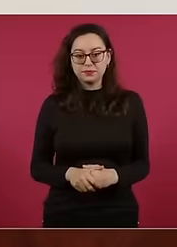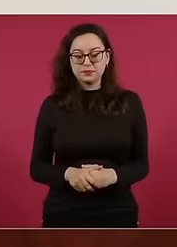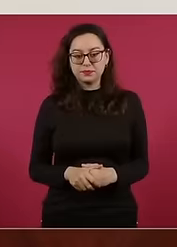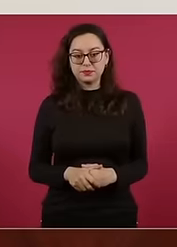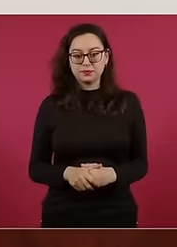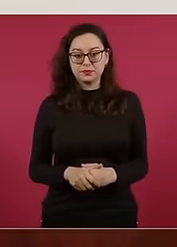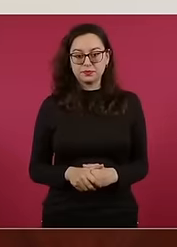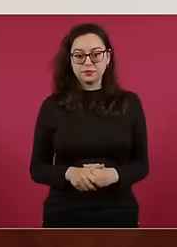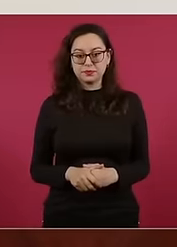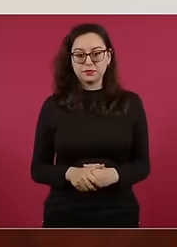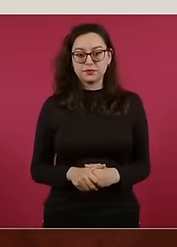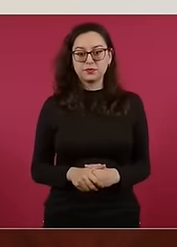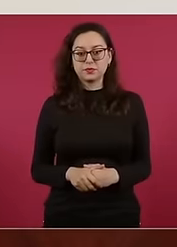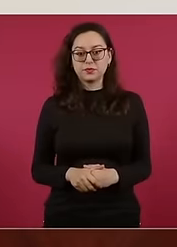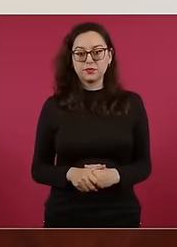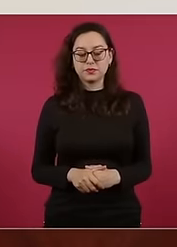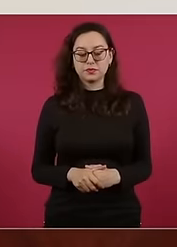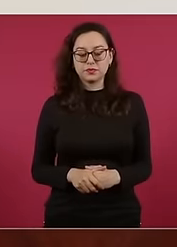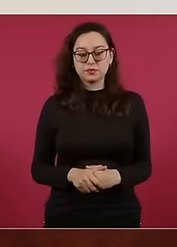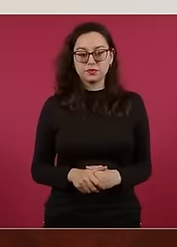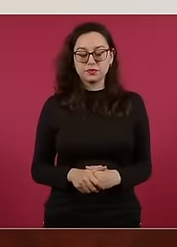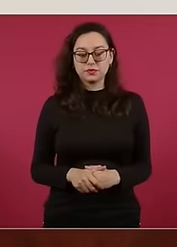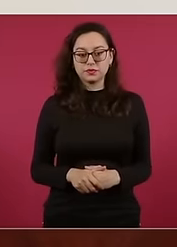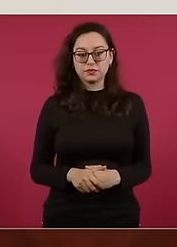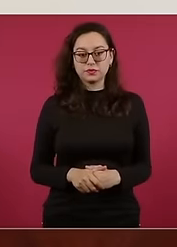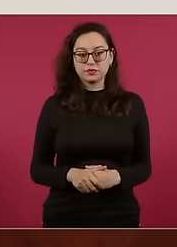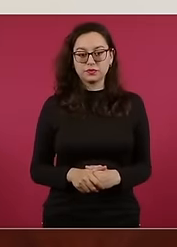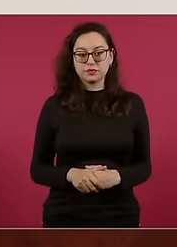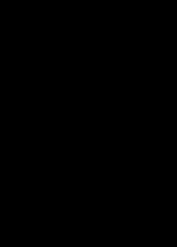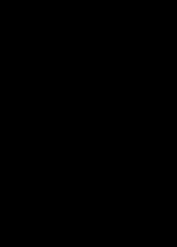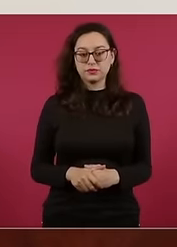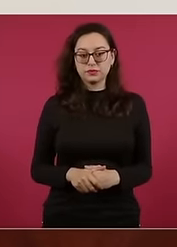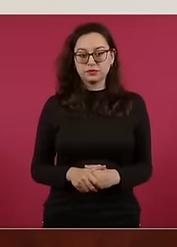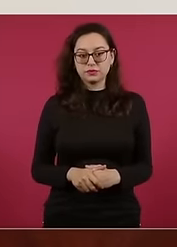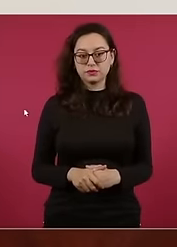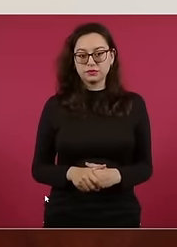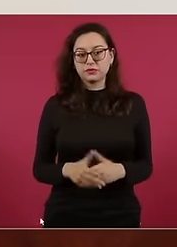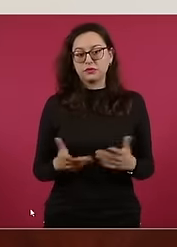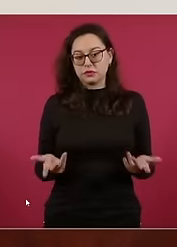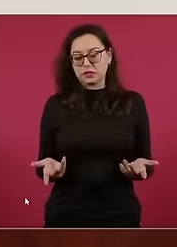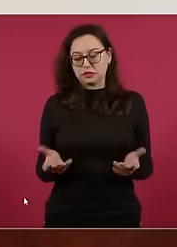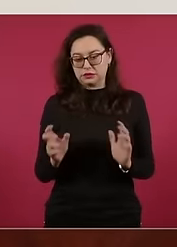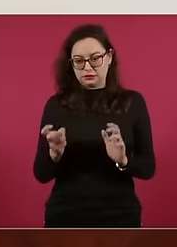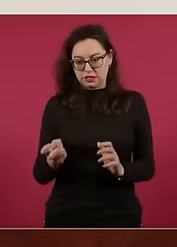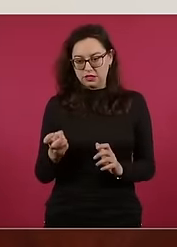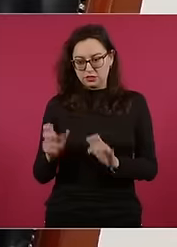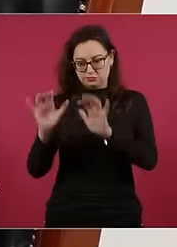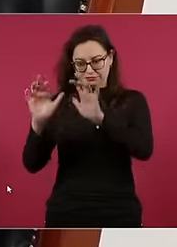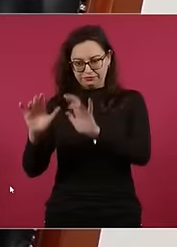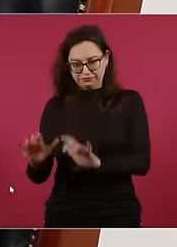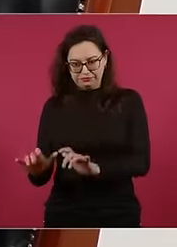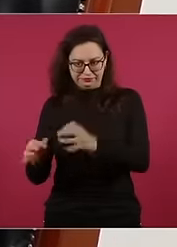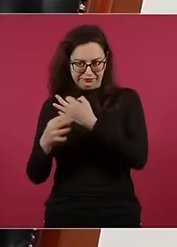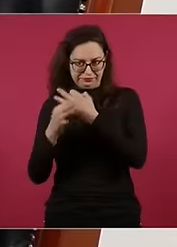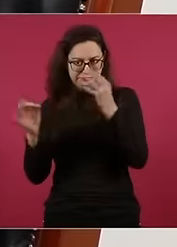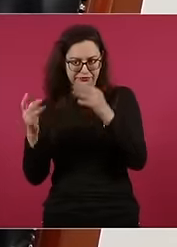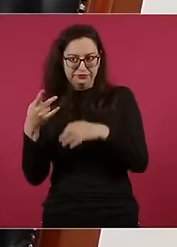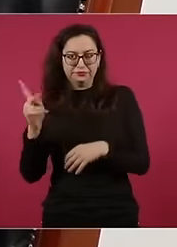Dicho de otra manera, aunque no quedó escrito, que